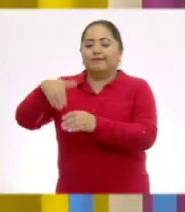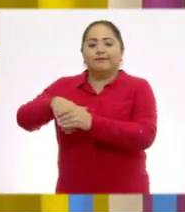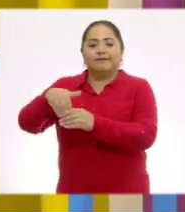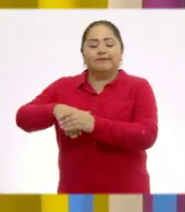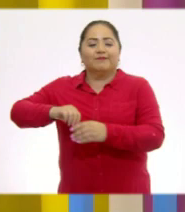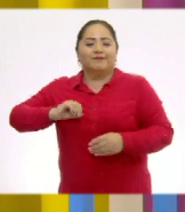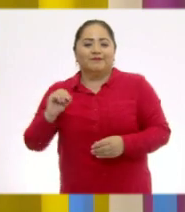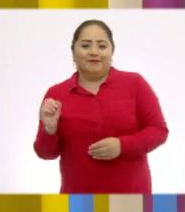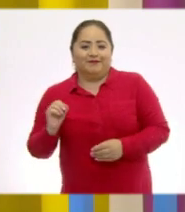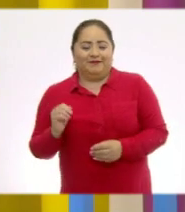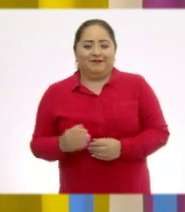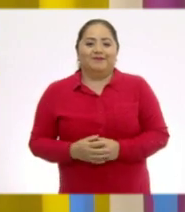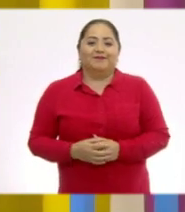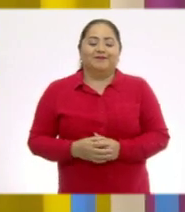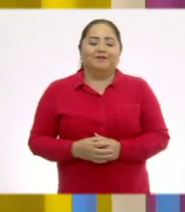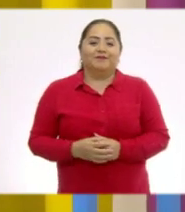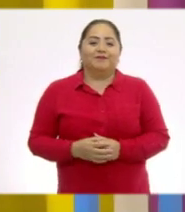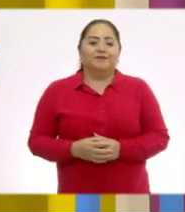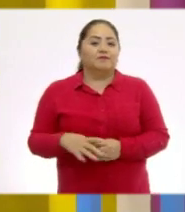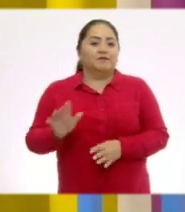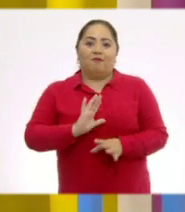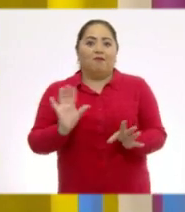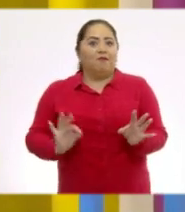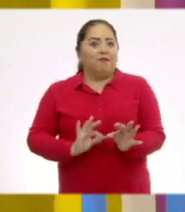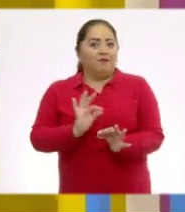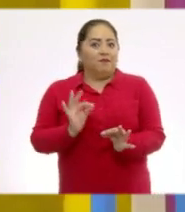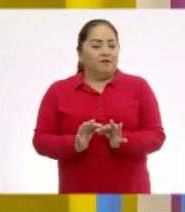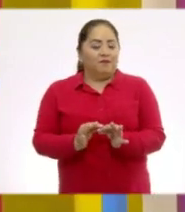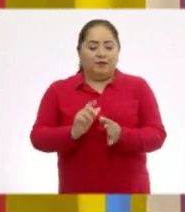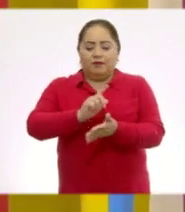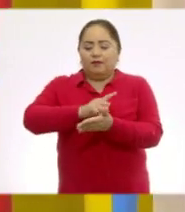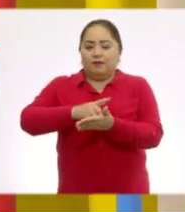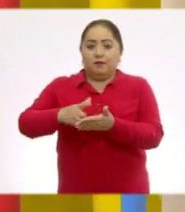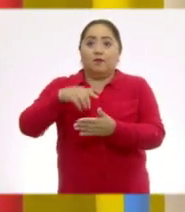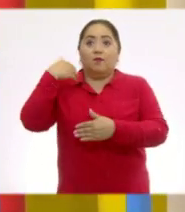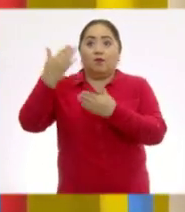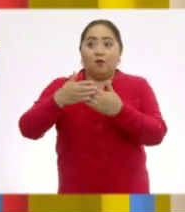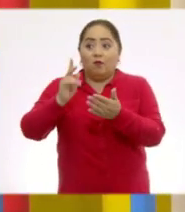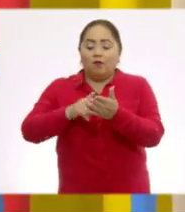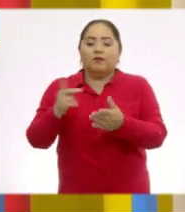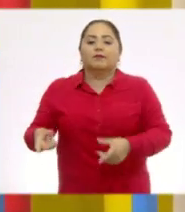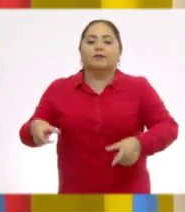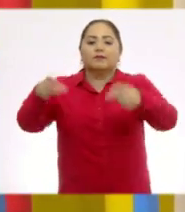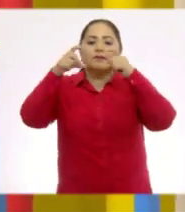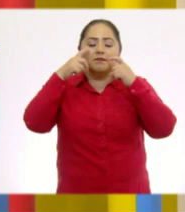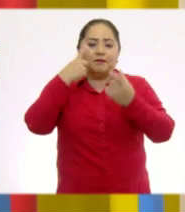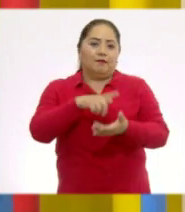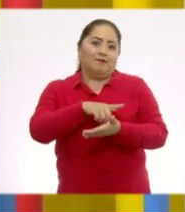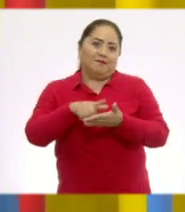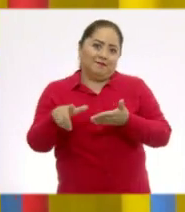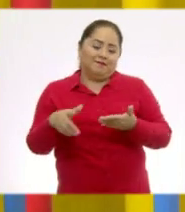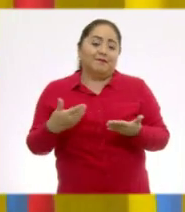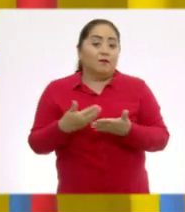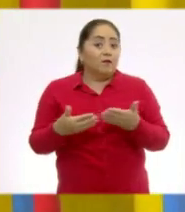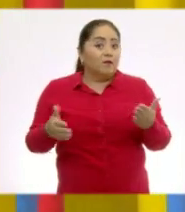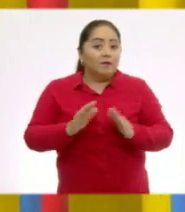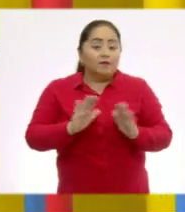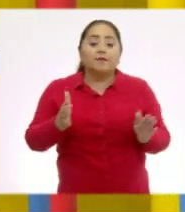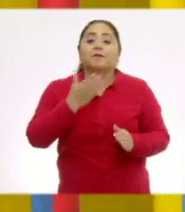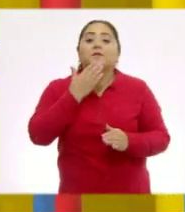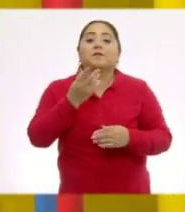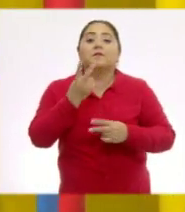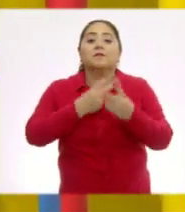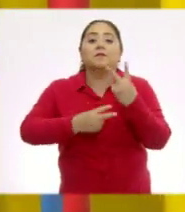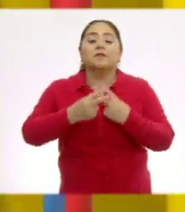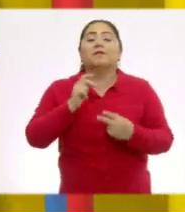dentro de la bolsa. Y así va a quedar listo y limpiecito la próxima vez que lo volvamos a ocupar. Y ahora sí, bienvenidos